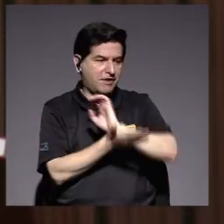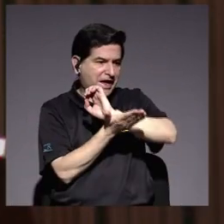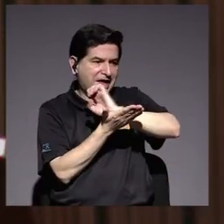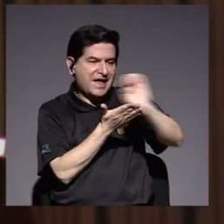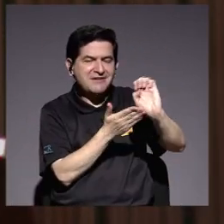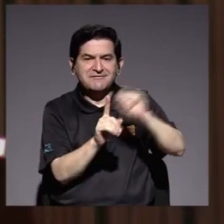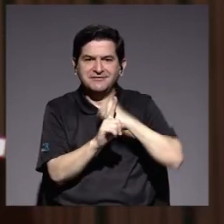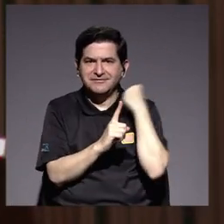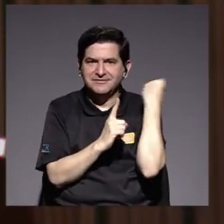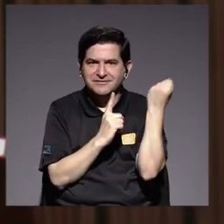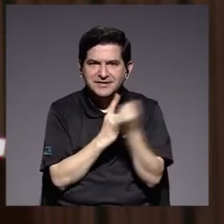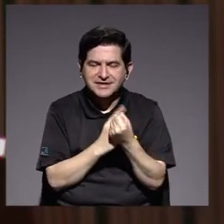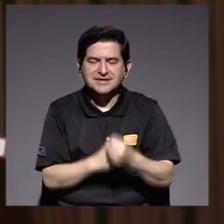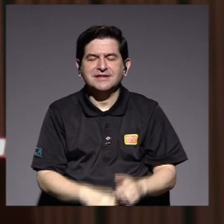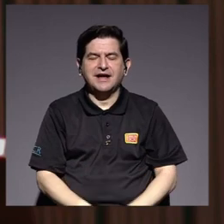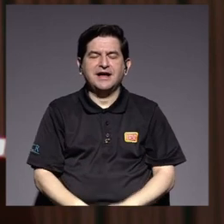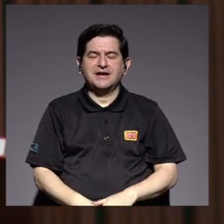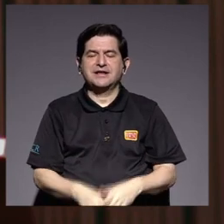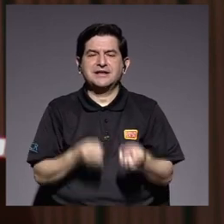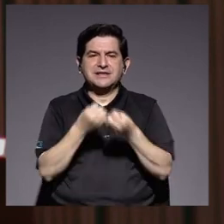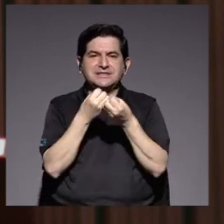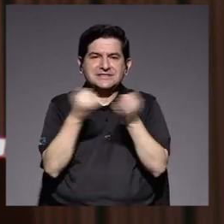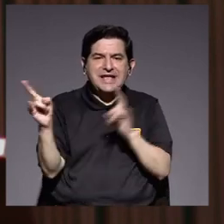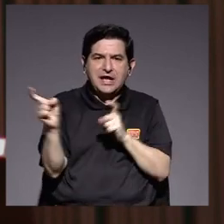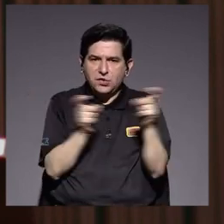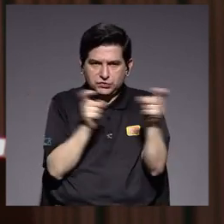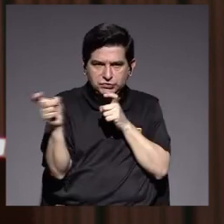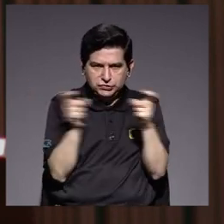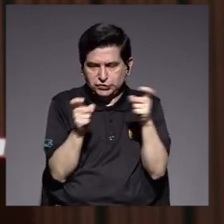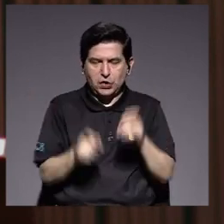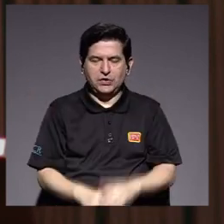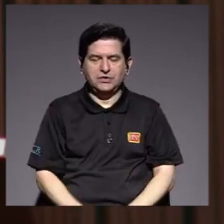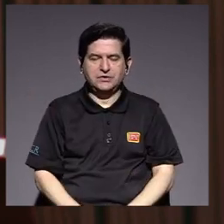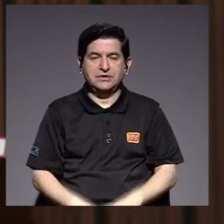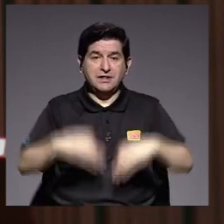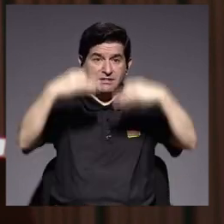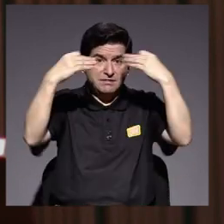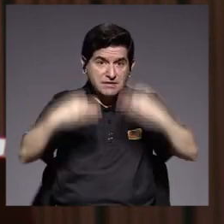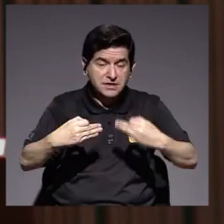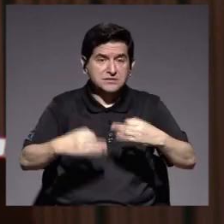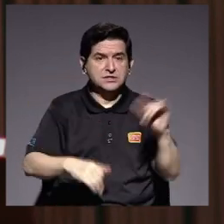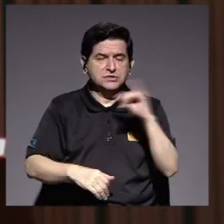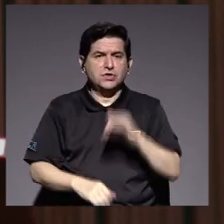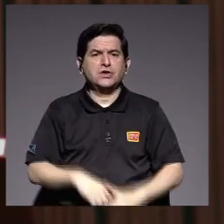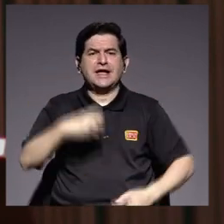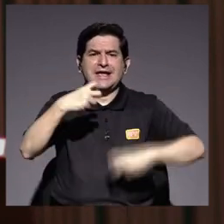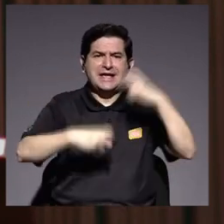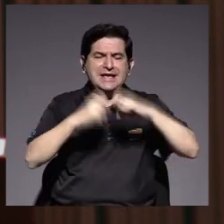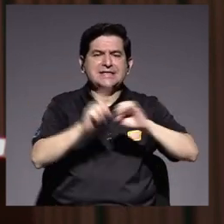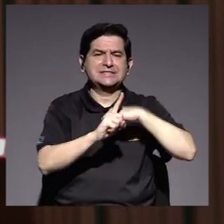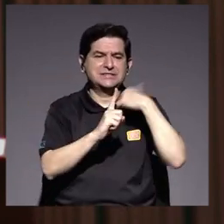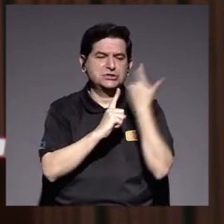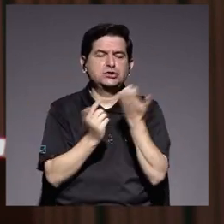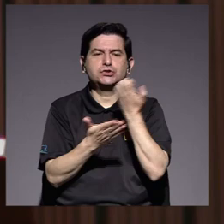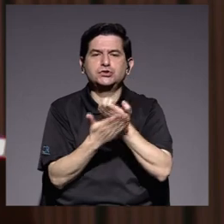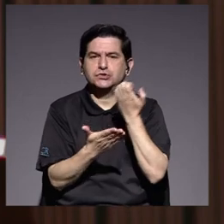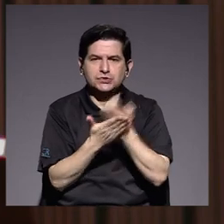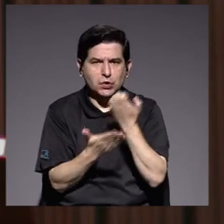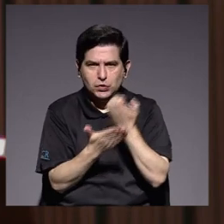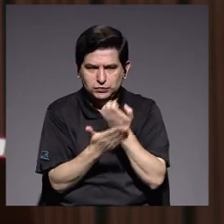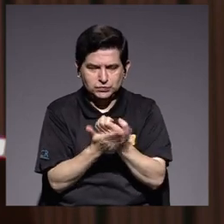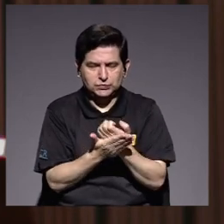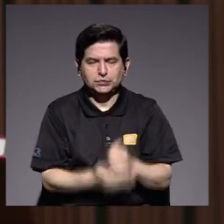que la situación médica se salga de las manos, medidas que han generado a su vez una crisis social y económica